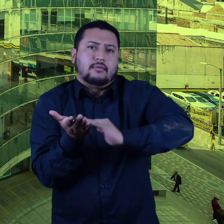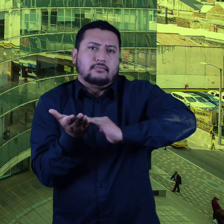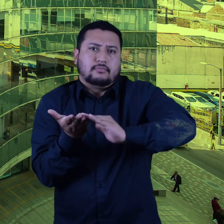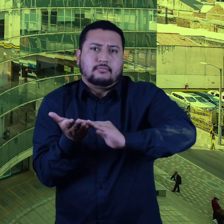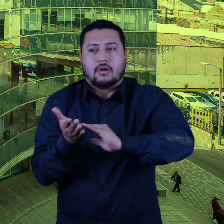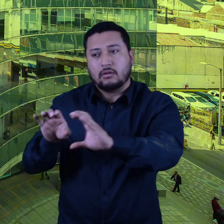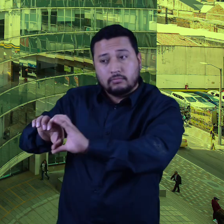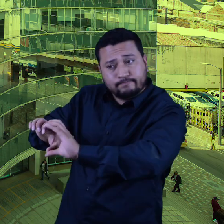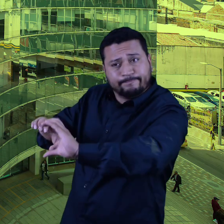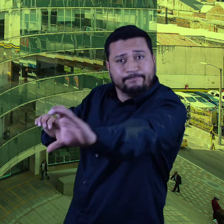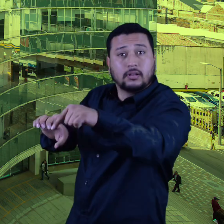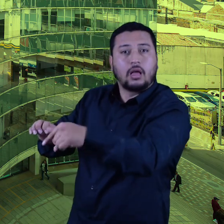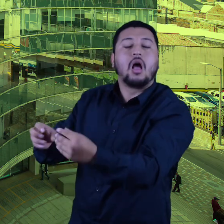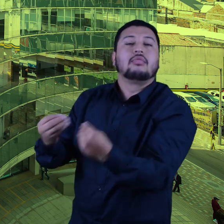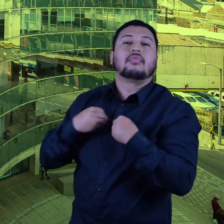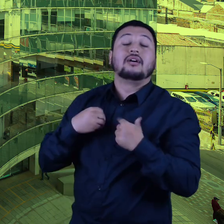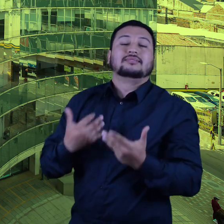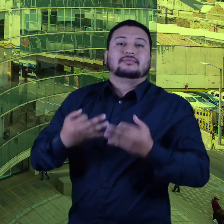de protección de la